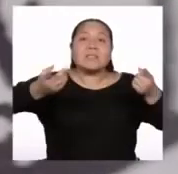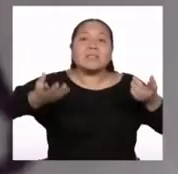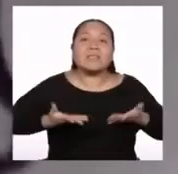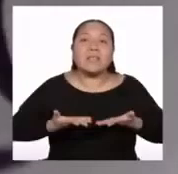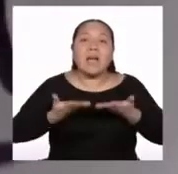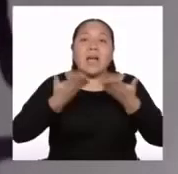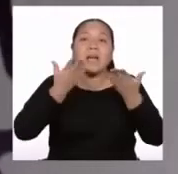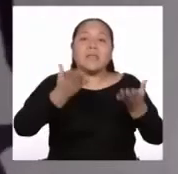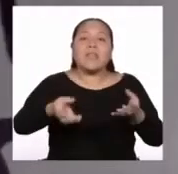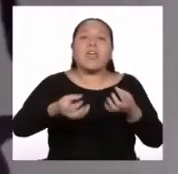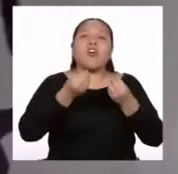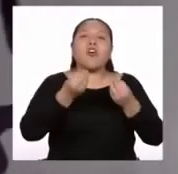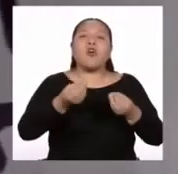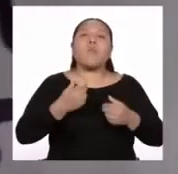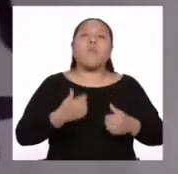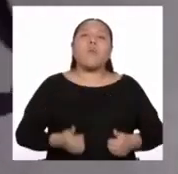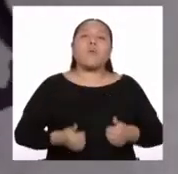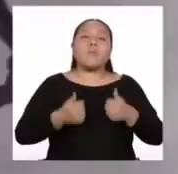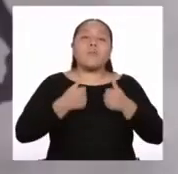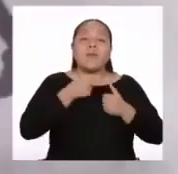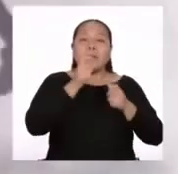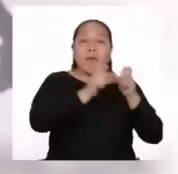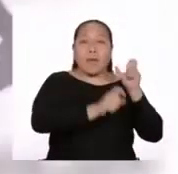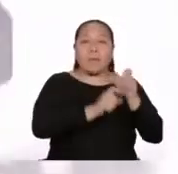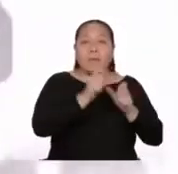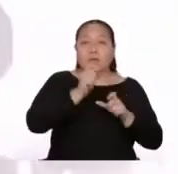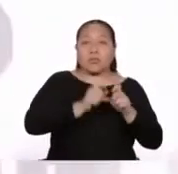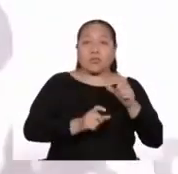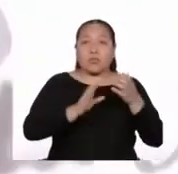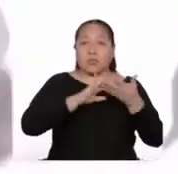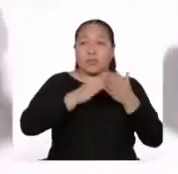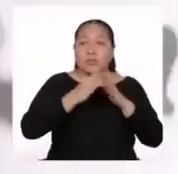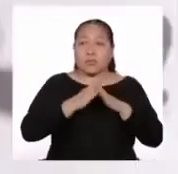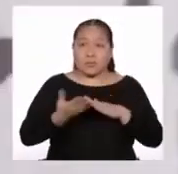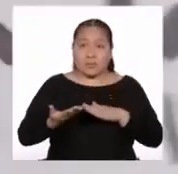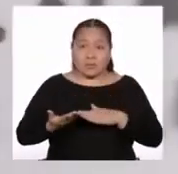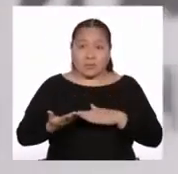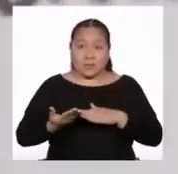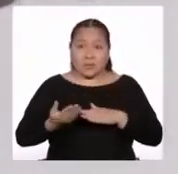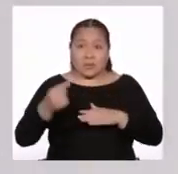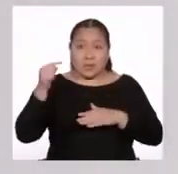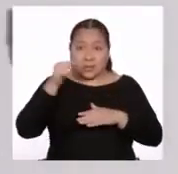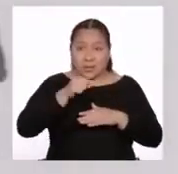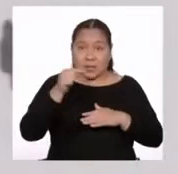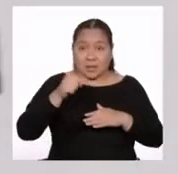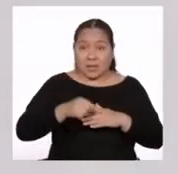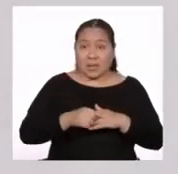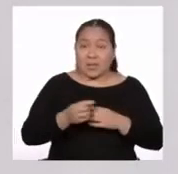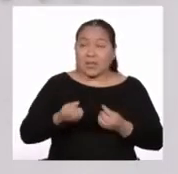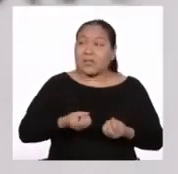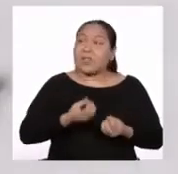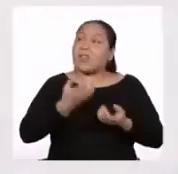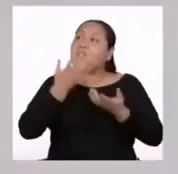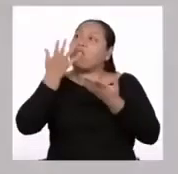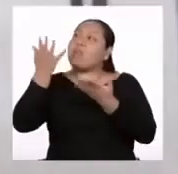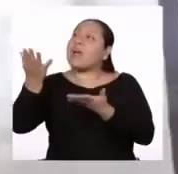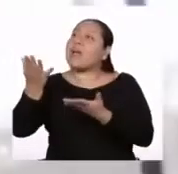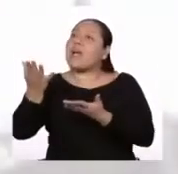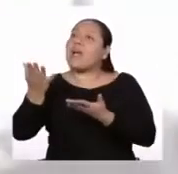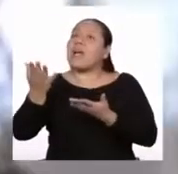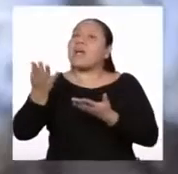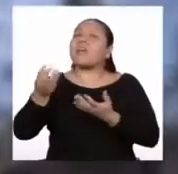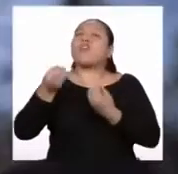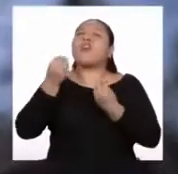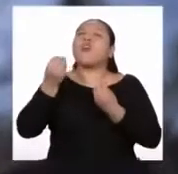la situación de las poblaciones indígenas al rey de España y él es el portavoz.